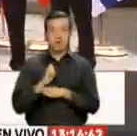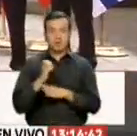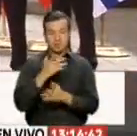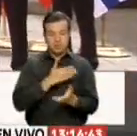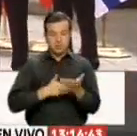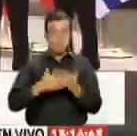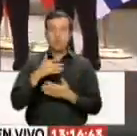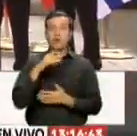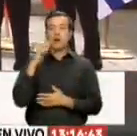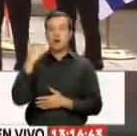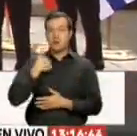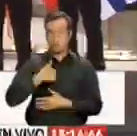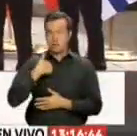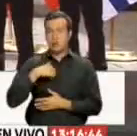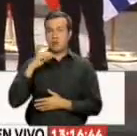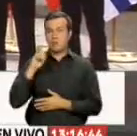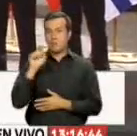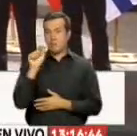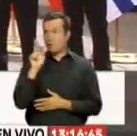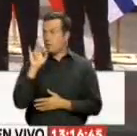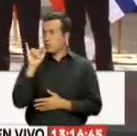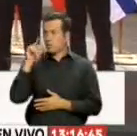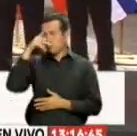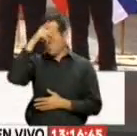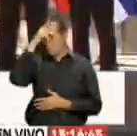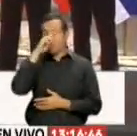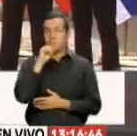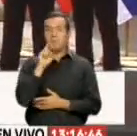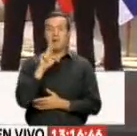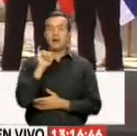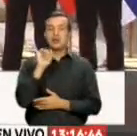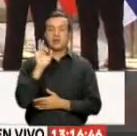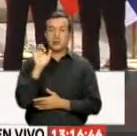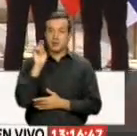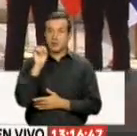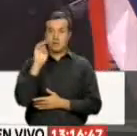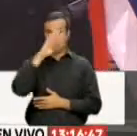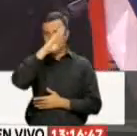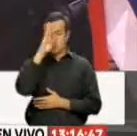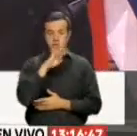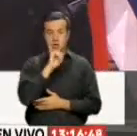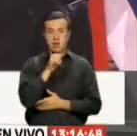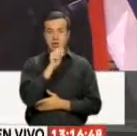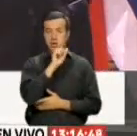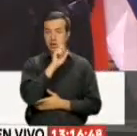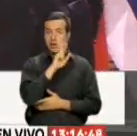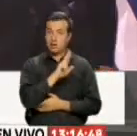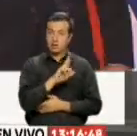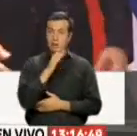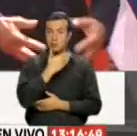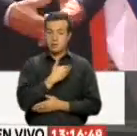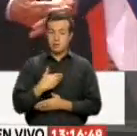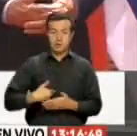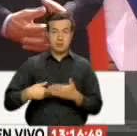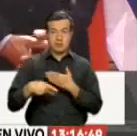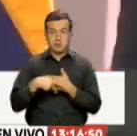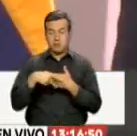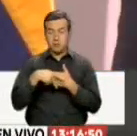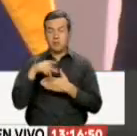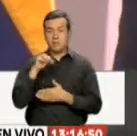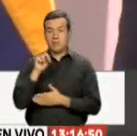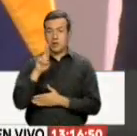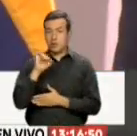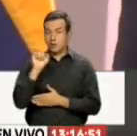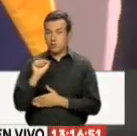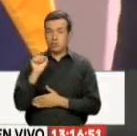Mauricio Macri de Argentina El mandatario peruano Martín Vizcarra El brasileño Jair Bolsonaro El presidente paraguayo Mario Abdo